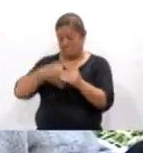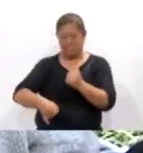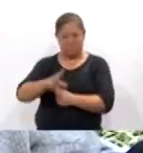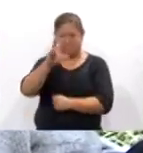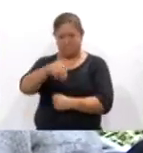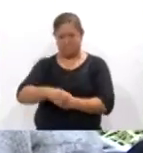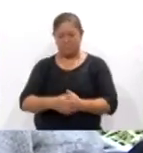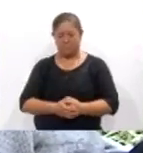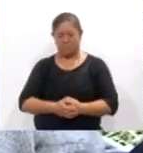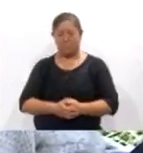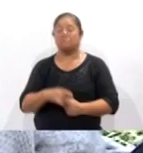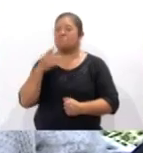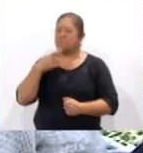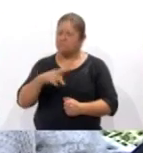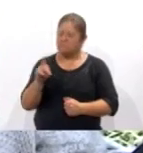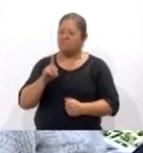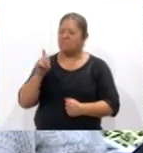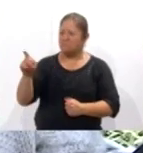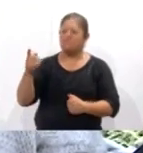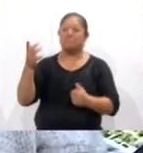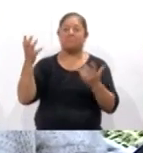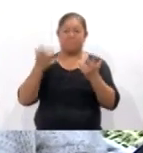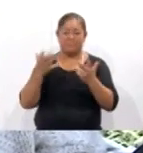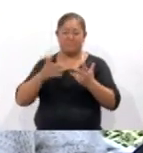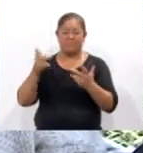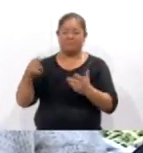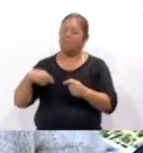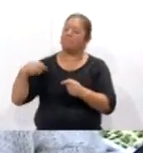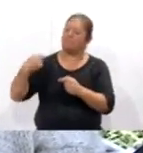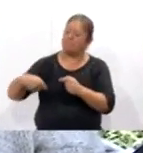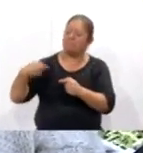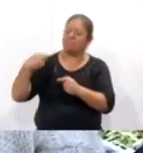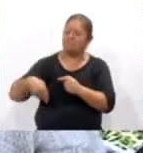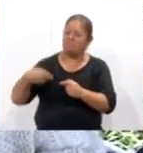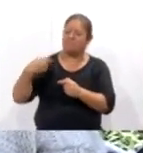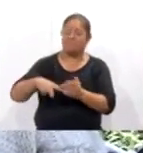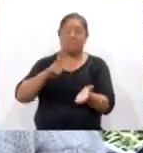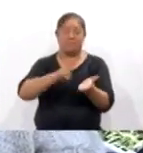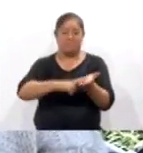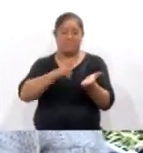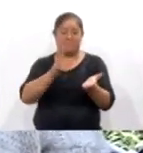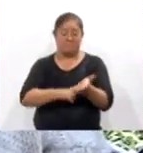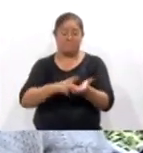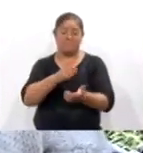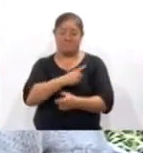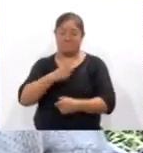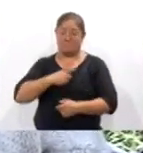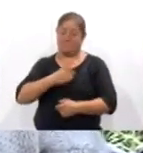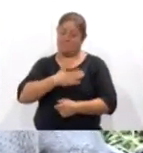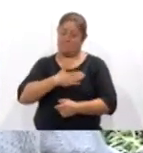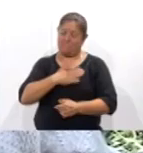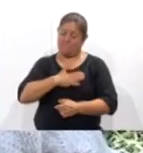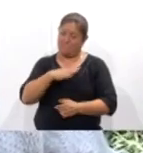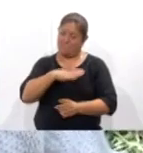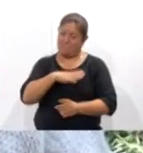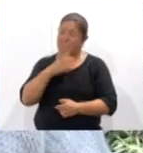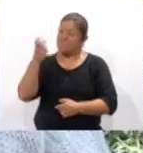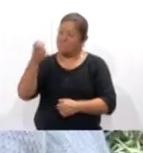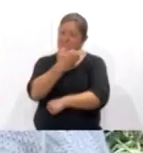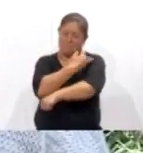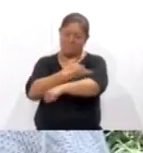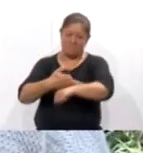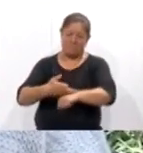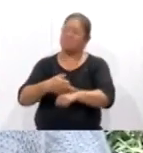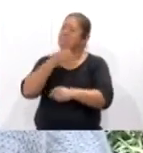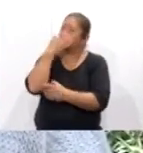sobre todo que hacen o recalcan, remarcan los valores que debe uno de tener. Y qué bueno que es familiar también. Y,